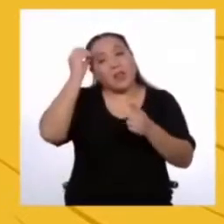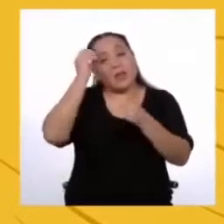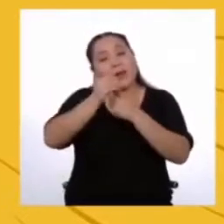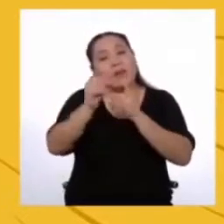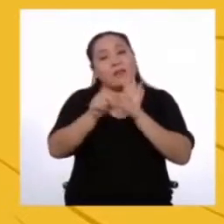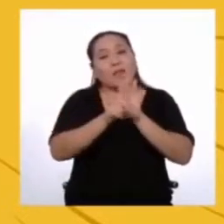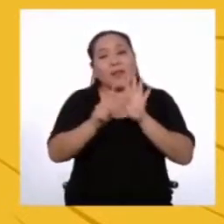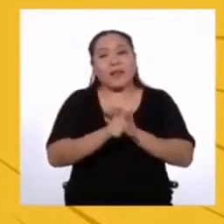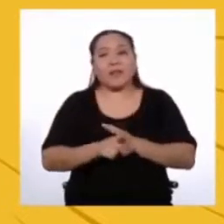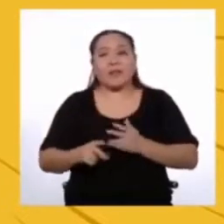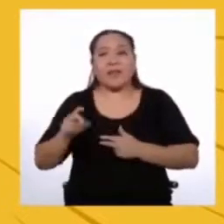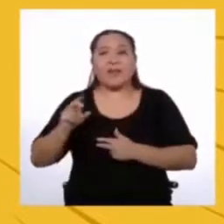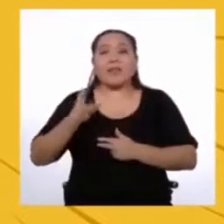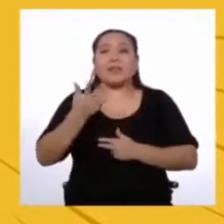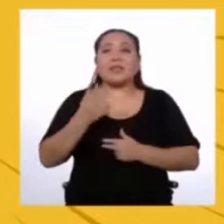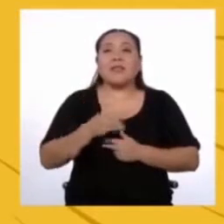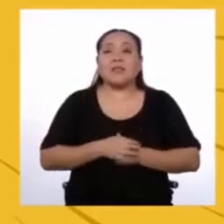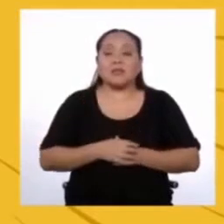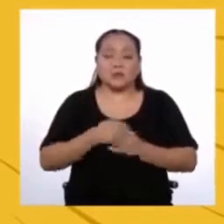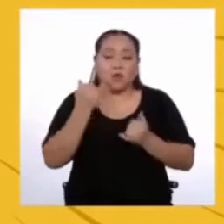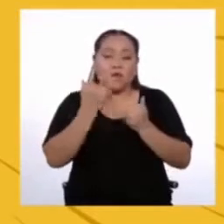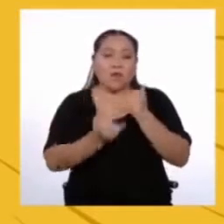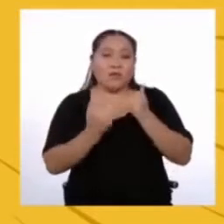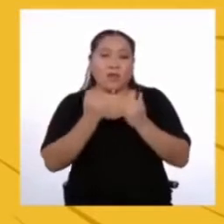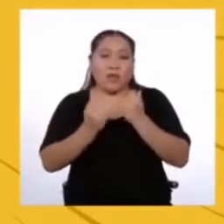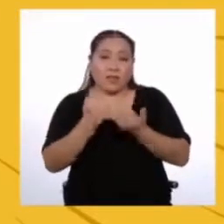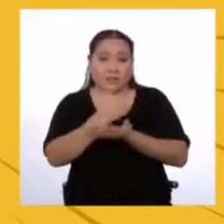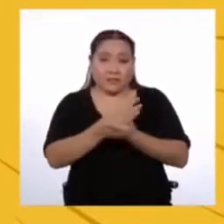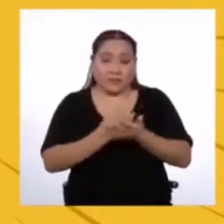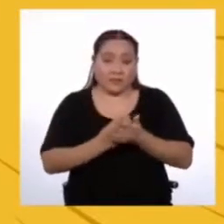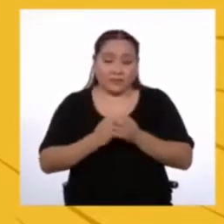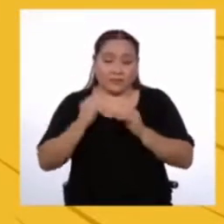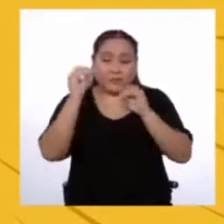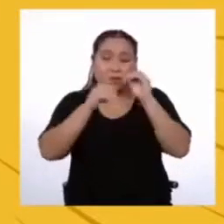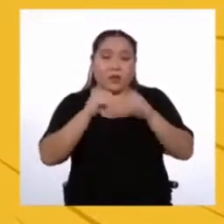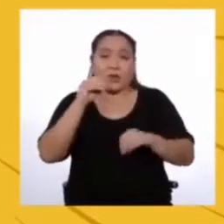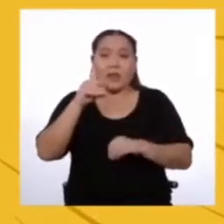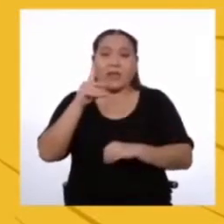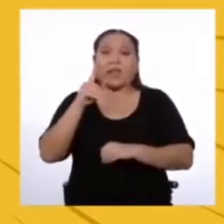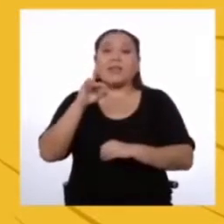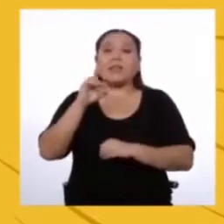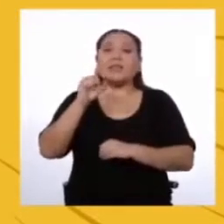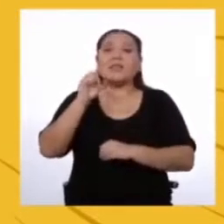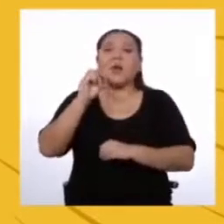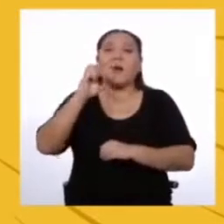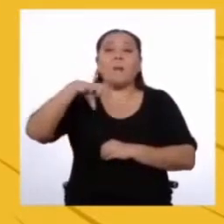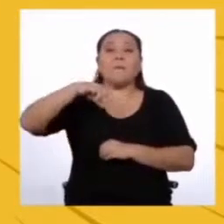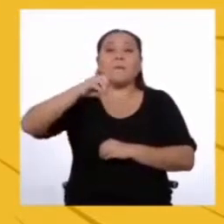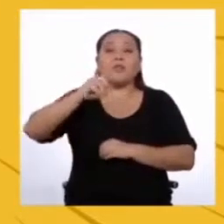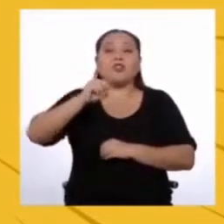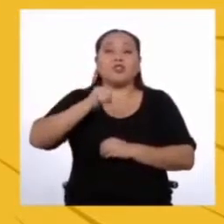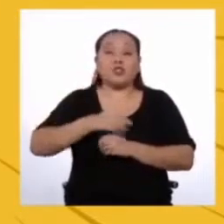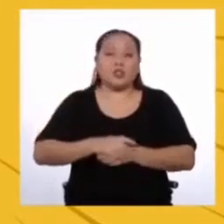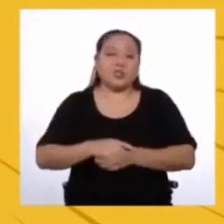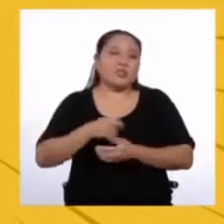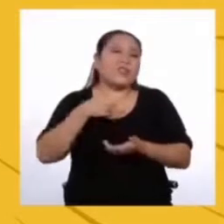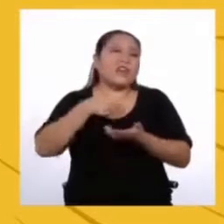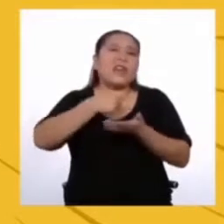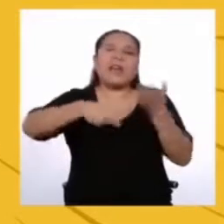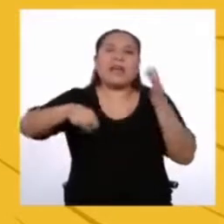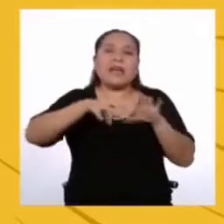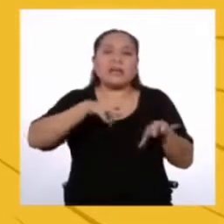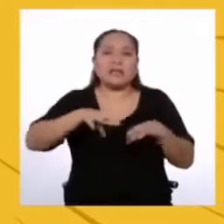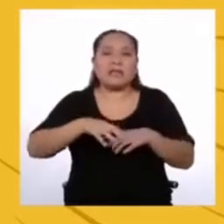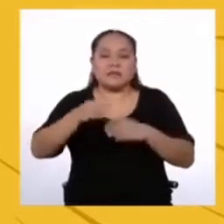tercero, tenemos una parte final Que incluye tanto disposiciones complementarias como excepciones y